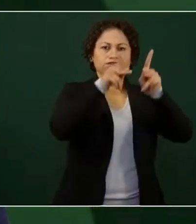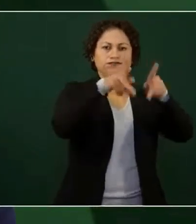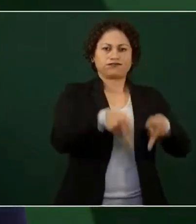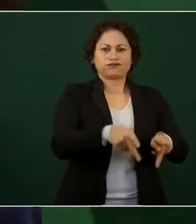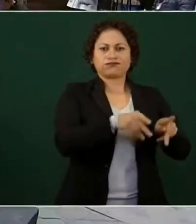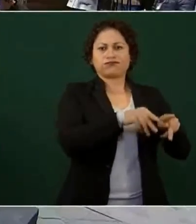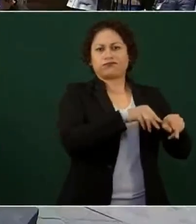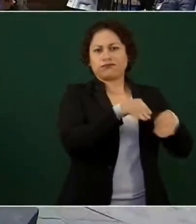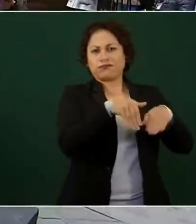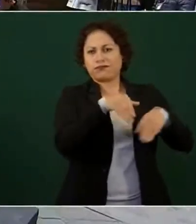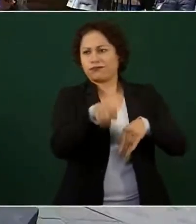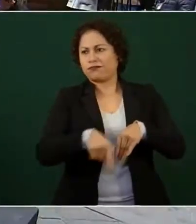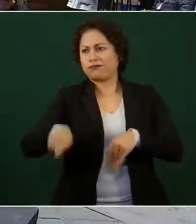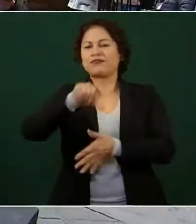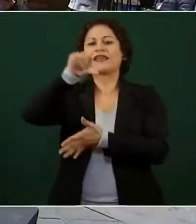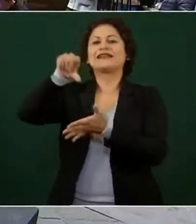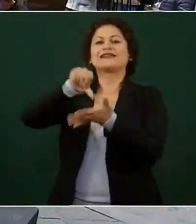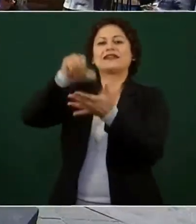Ambiental. Gracias.